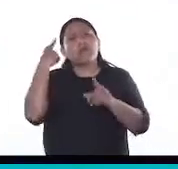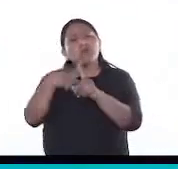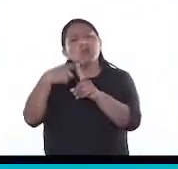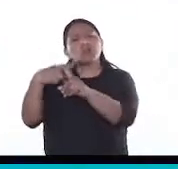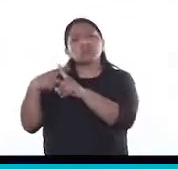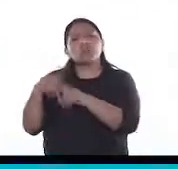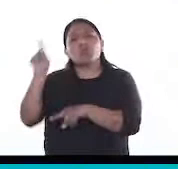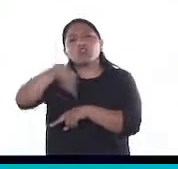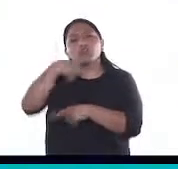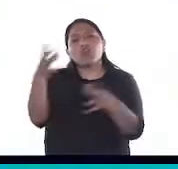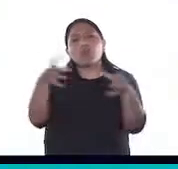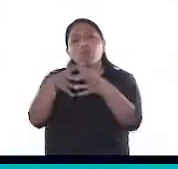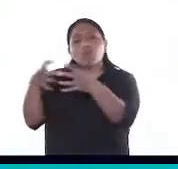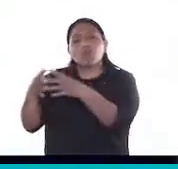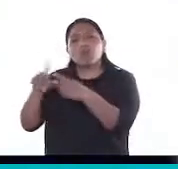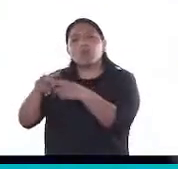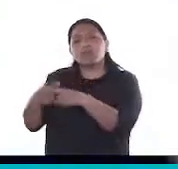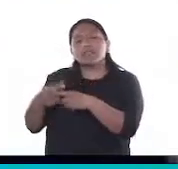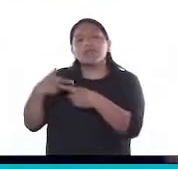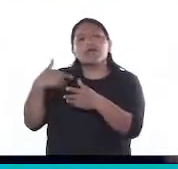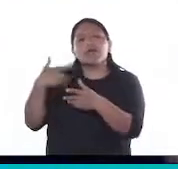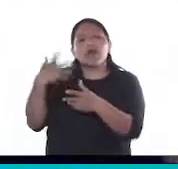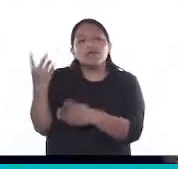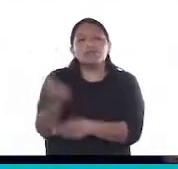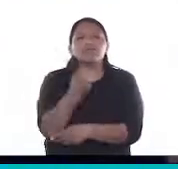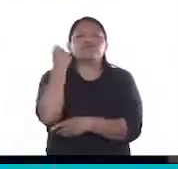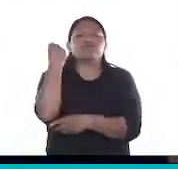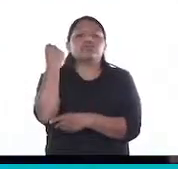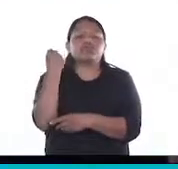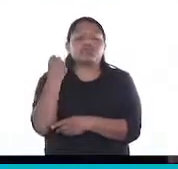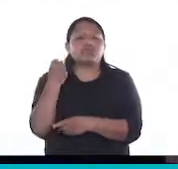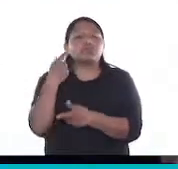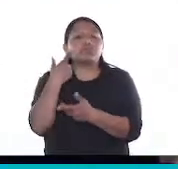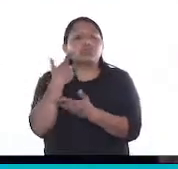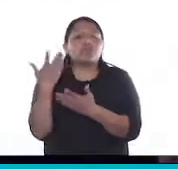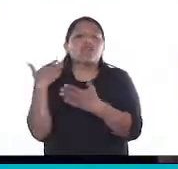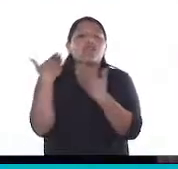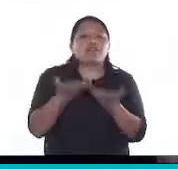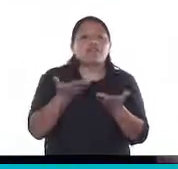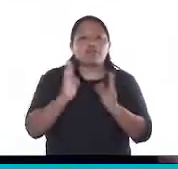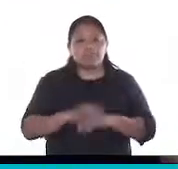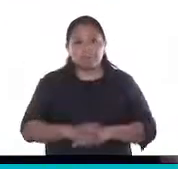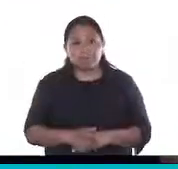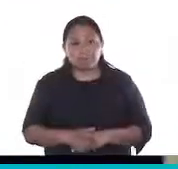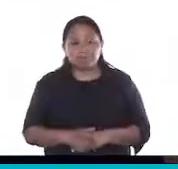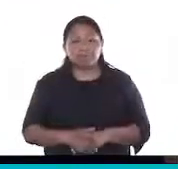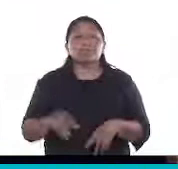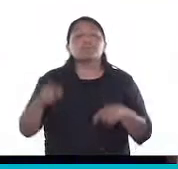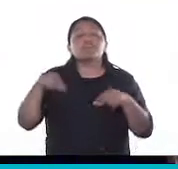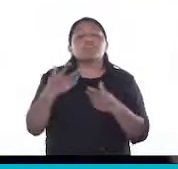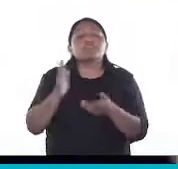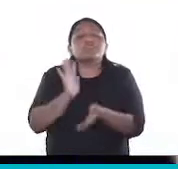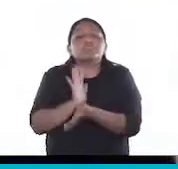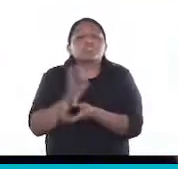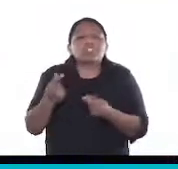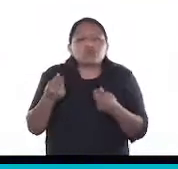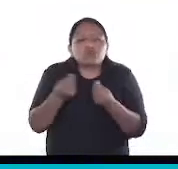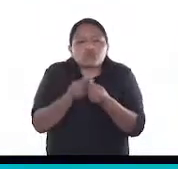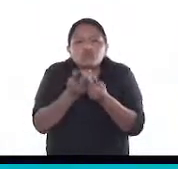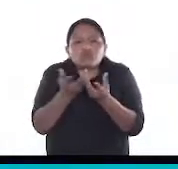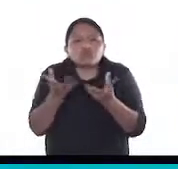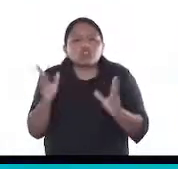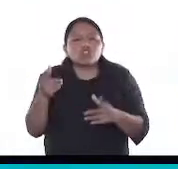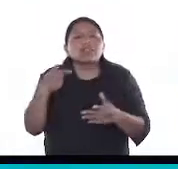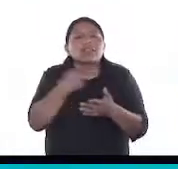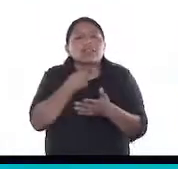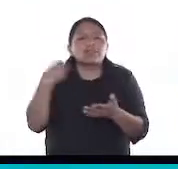bloques políticos han abrazado esta causa y se mostraron a favor. Y eso significa que somos muchos, somos muchos los que